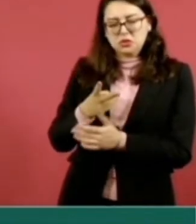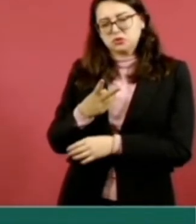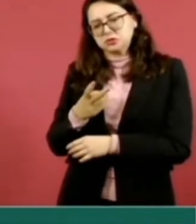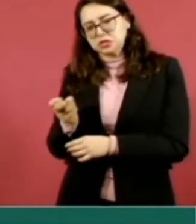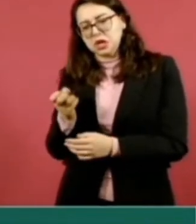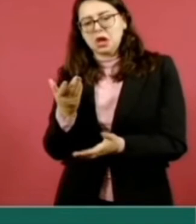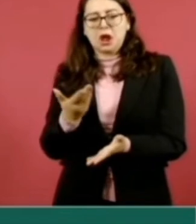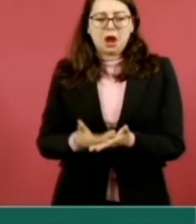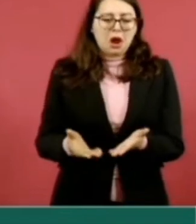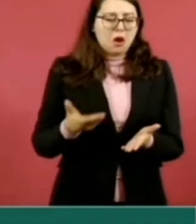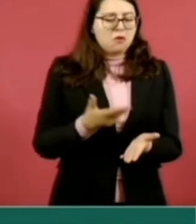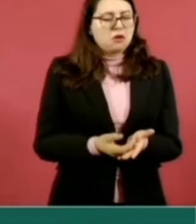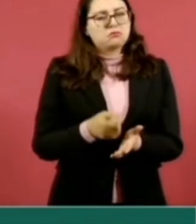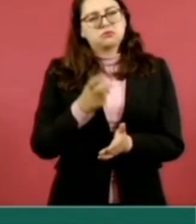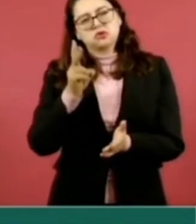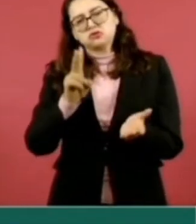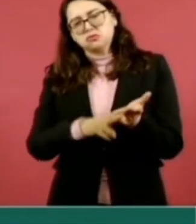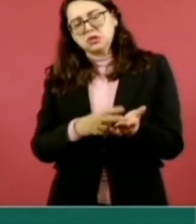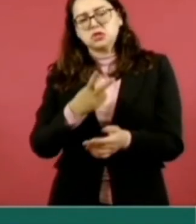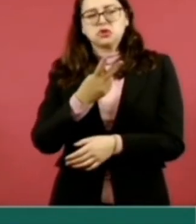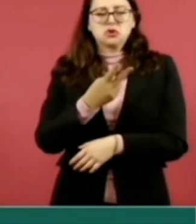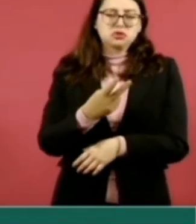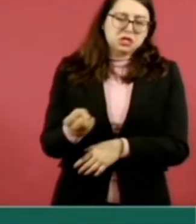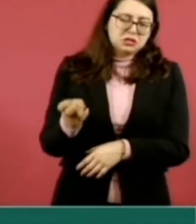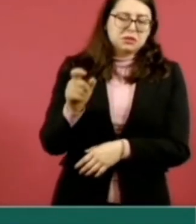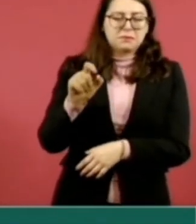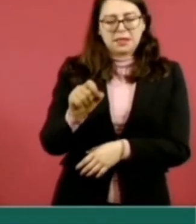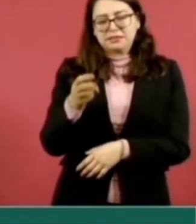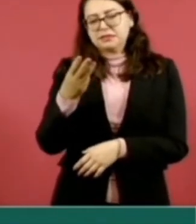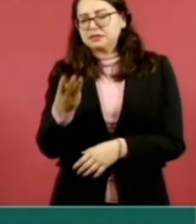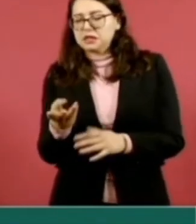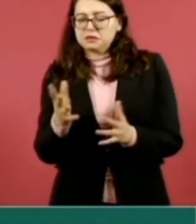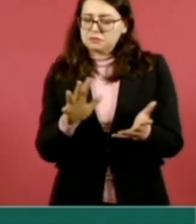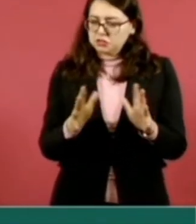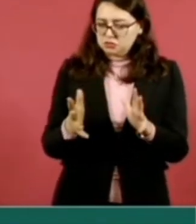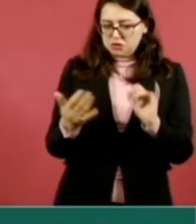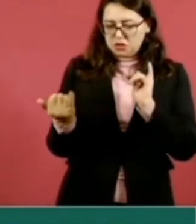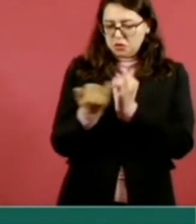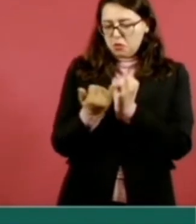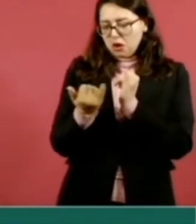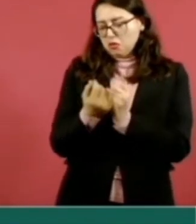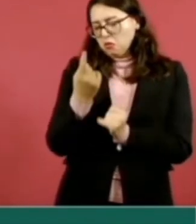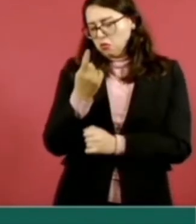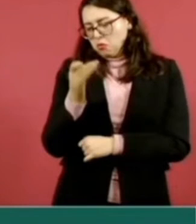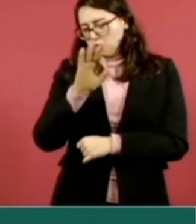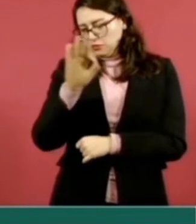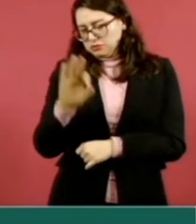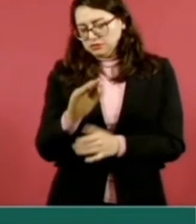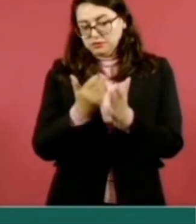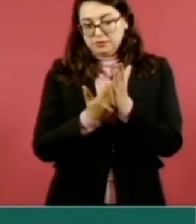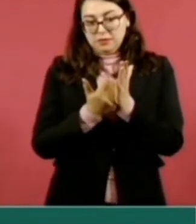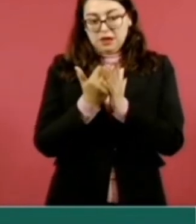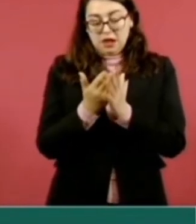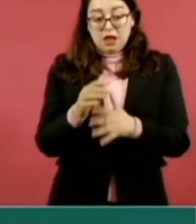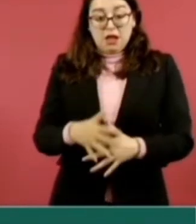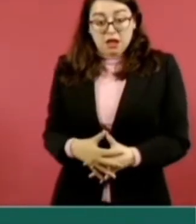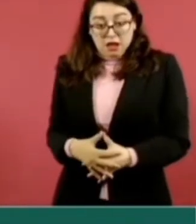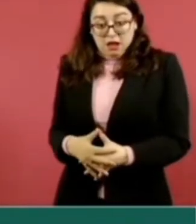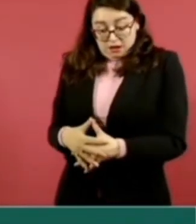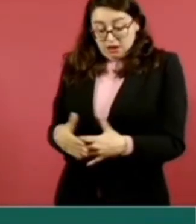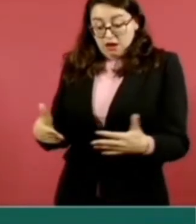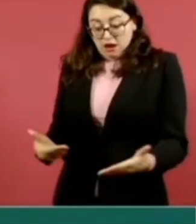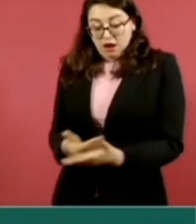realizado 2 mil 223 en promedio en un mes, es un incremento del 1 por ciento. Los partos atendidos hay un incremento mayor